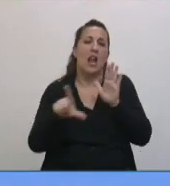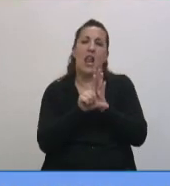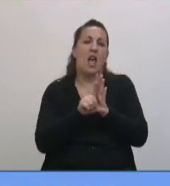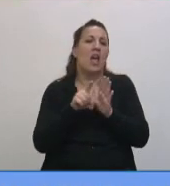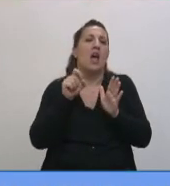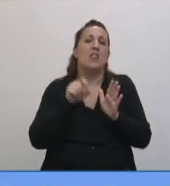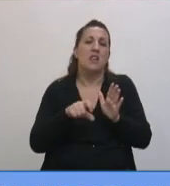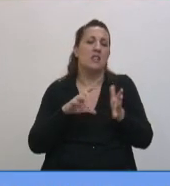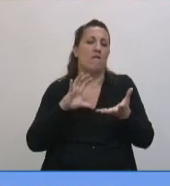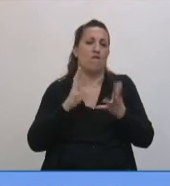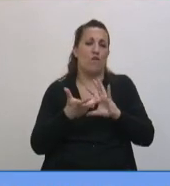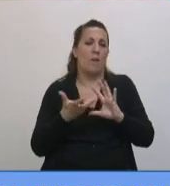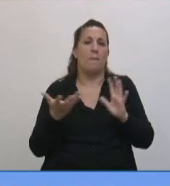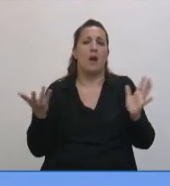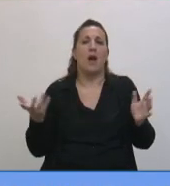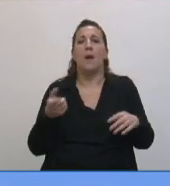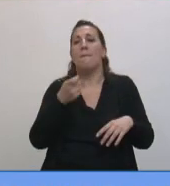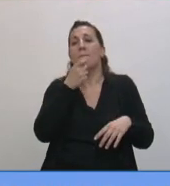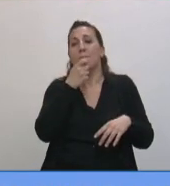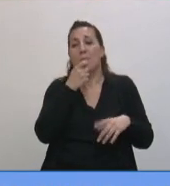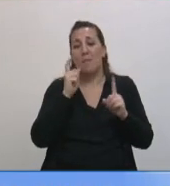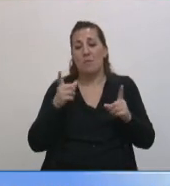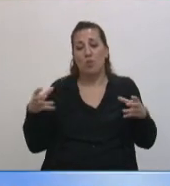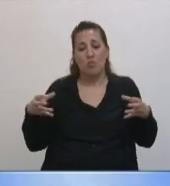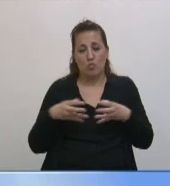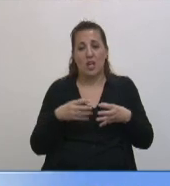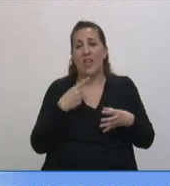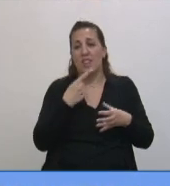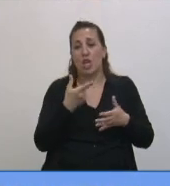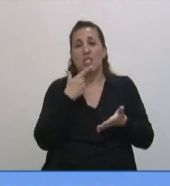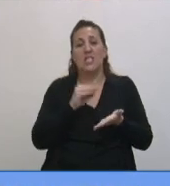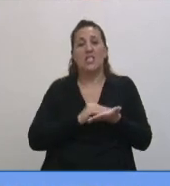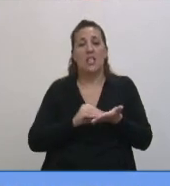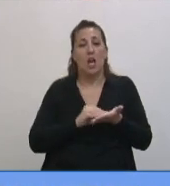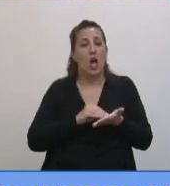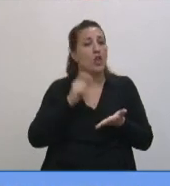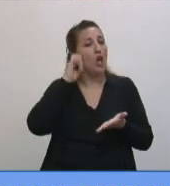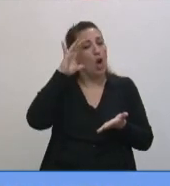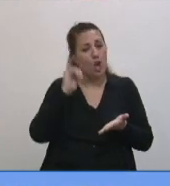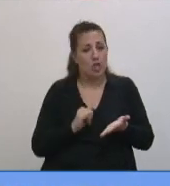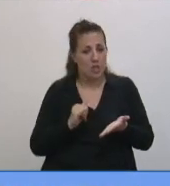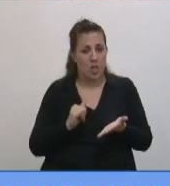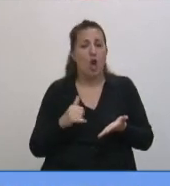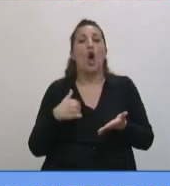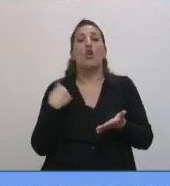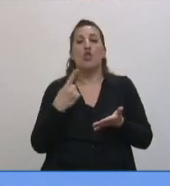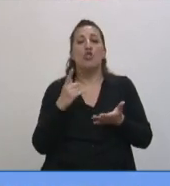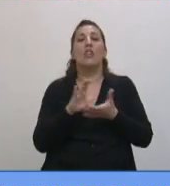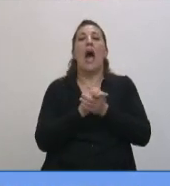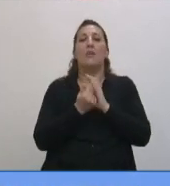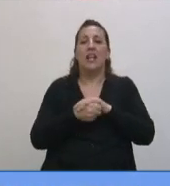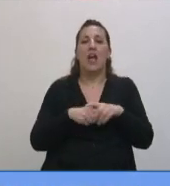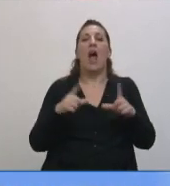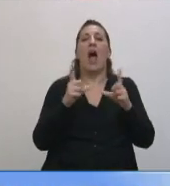características. Y bueno, en el caso del interbloque, como lo dijo la senadora González, nosotros nos vamos a abstener en el artículo 15,